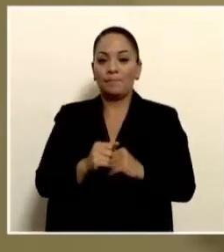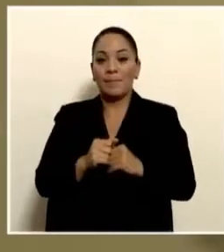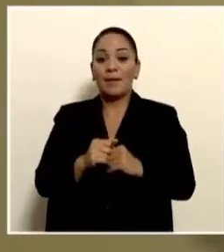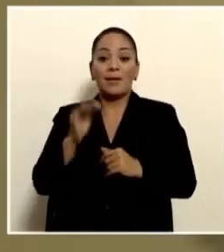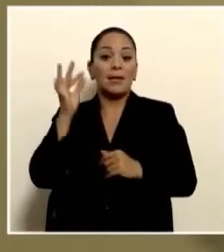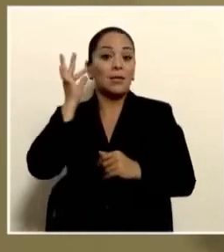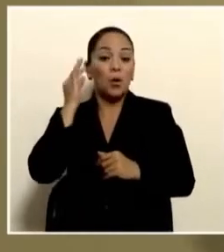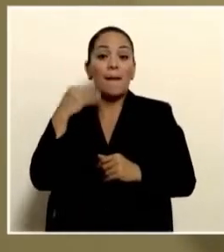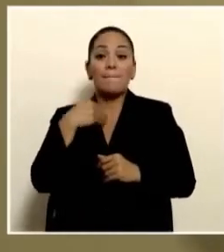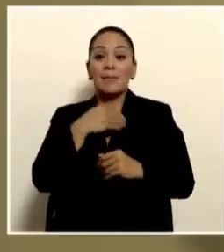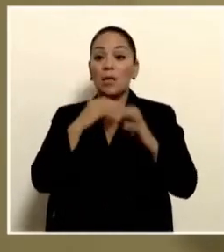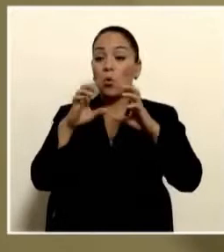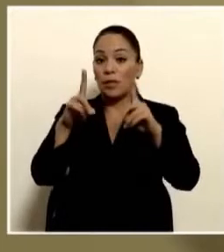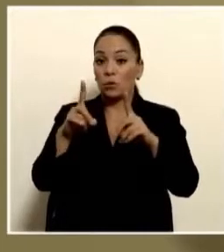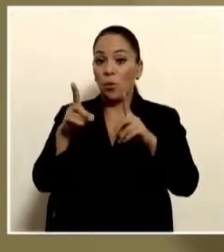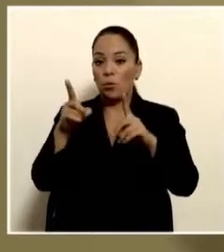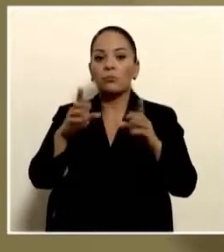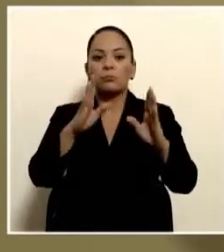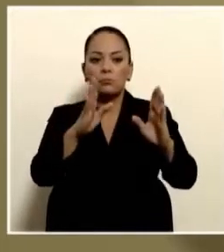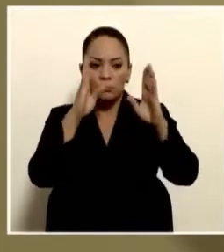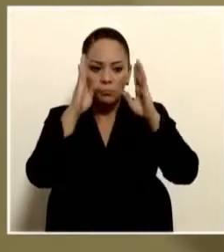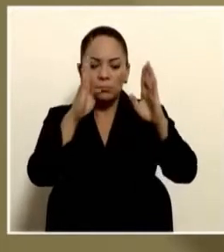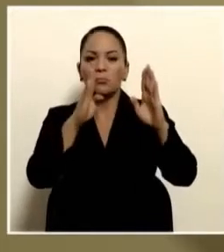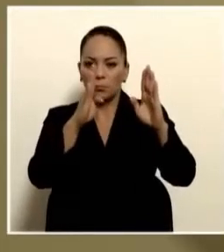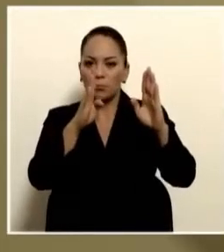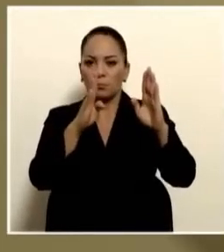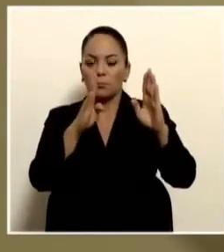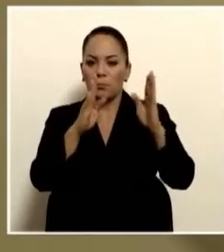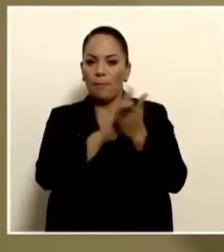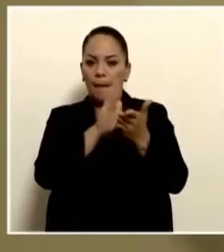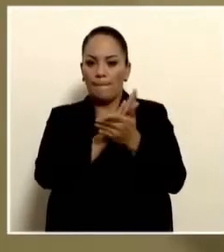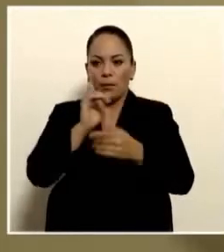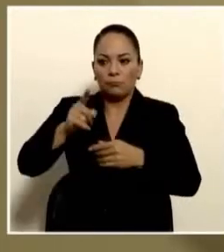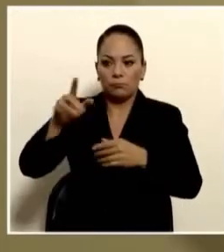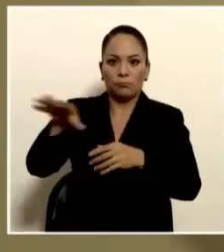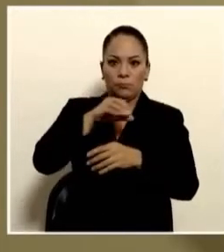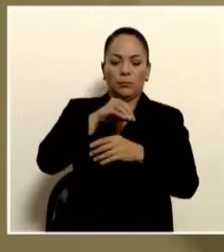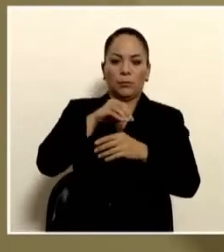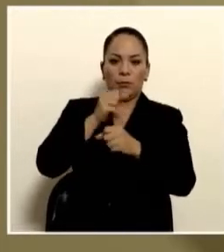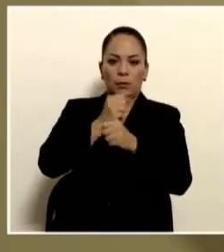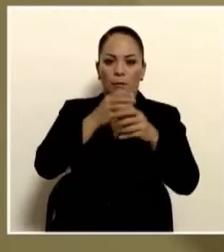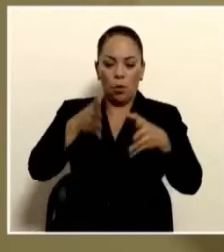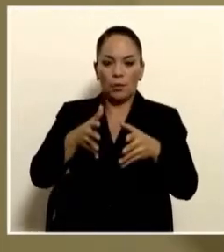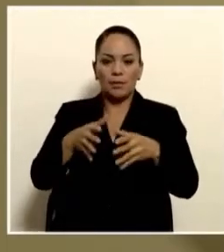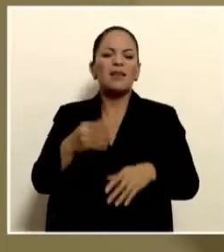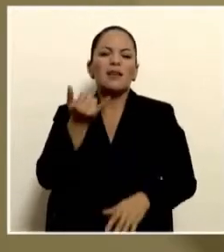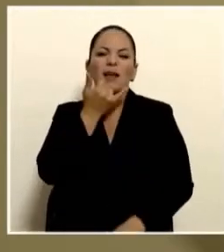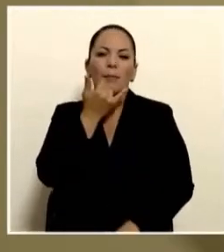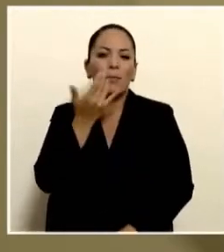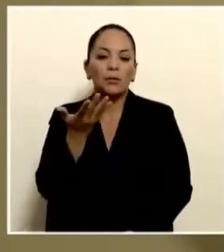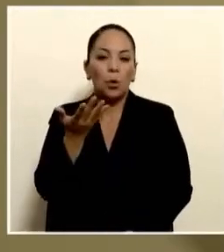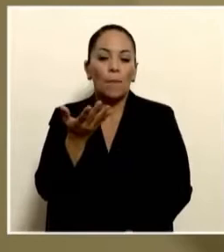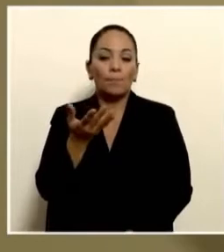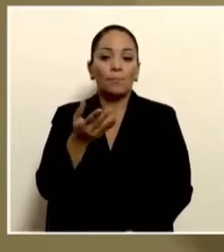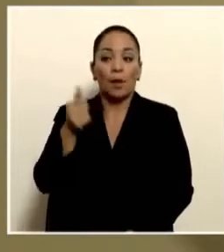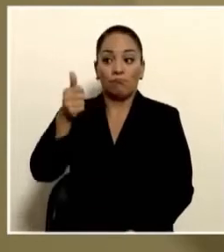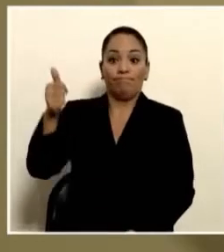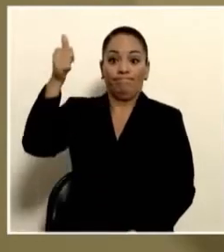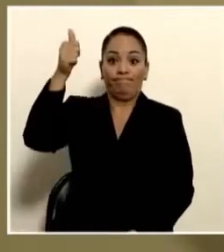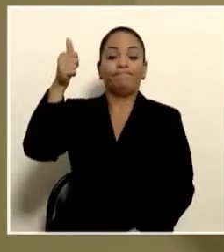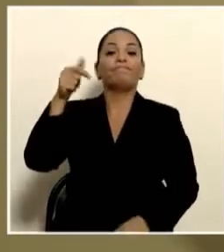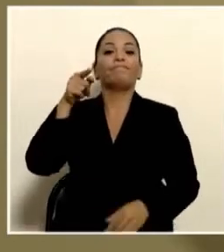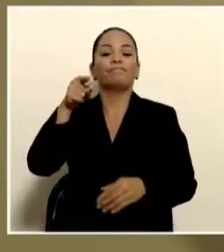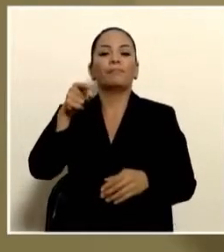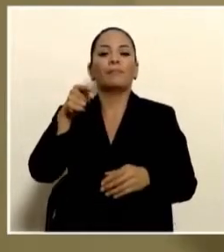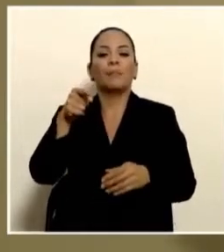acata la orden y resulta que el oficial mayor firma que